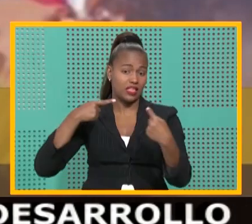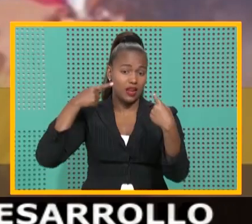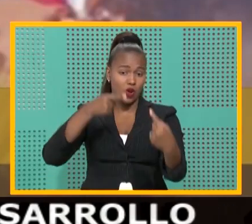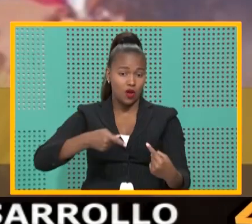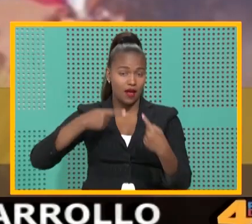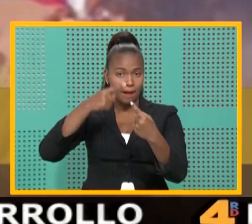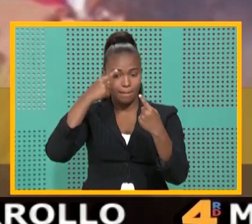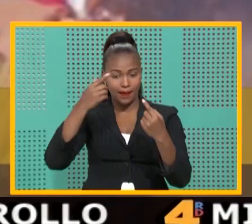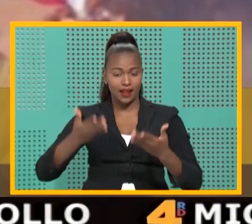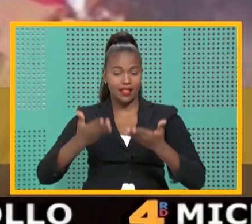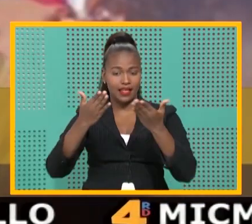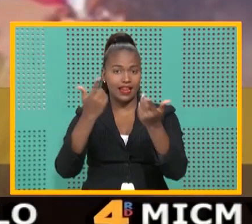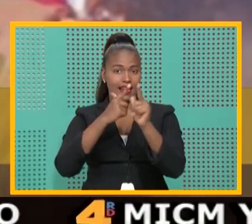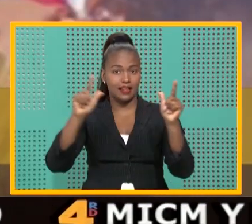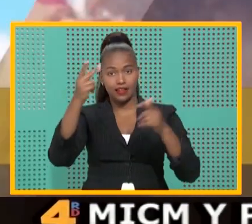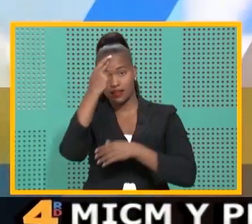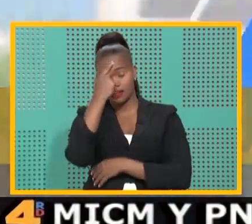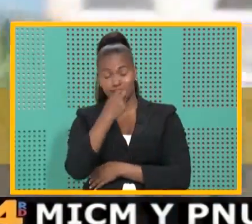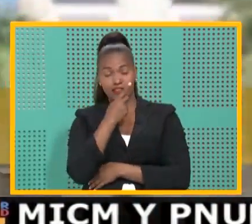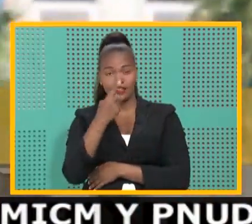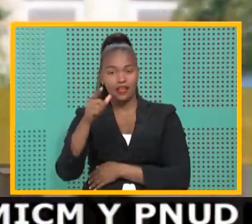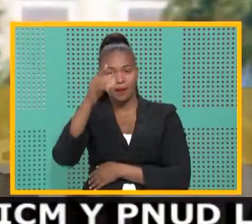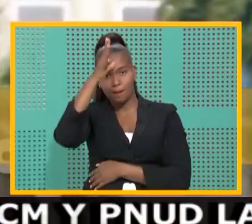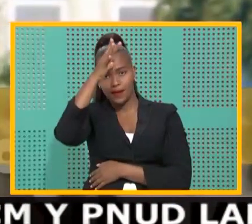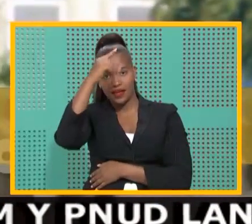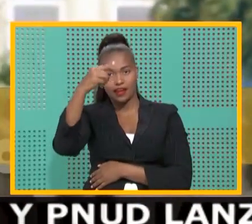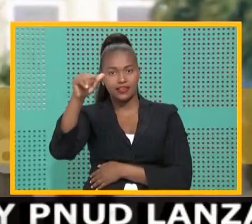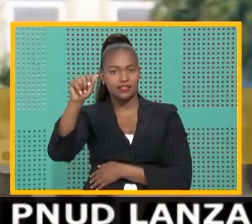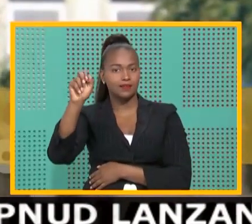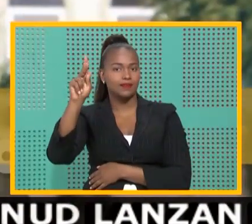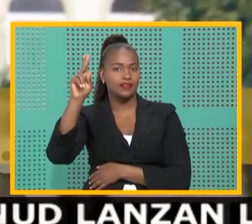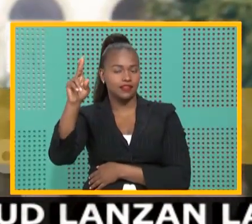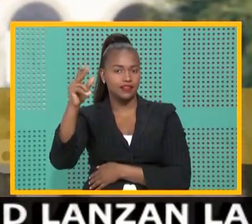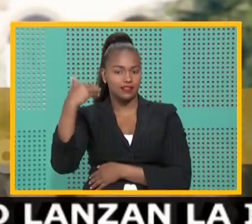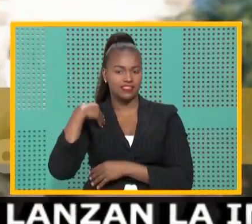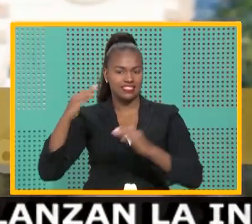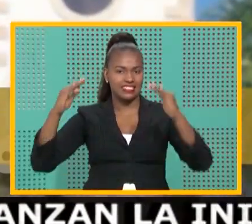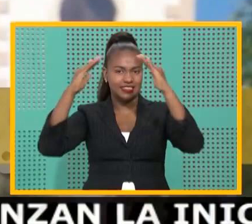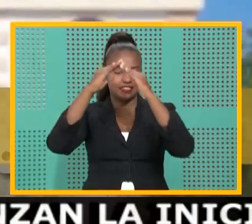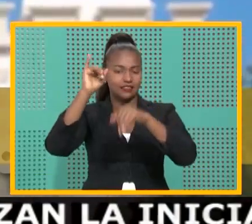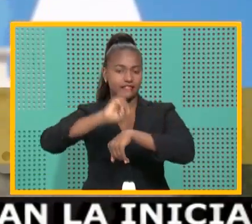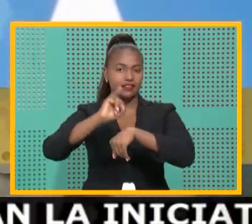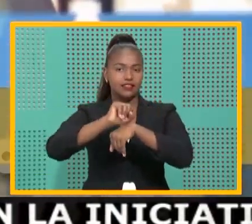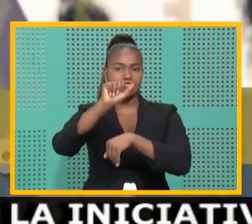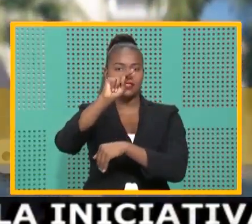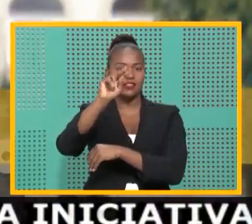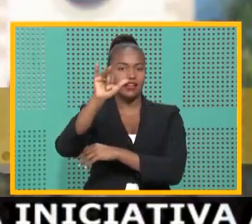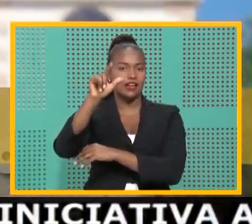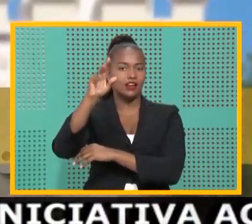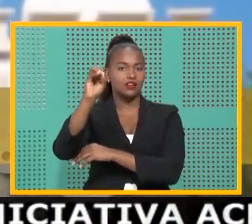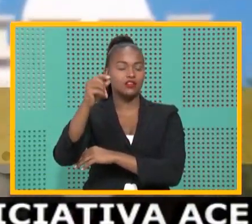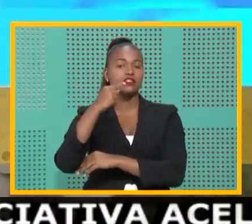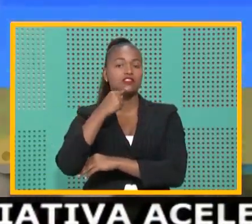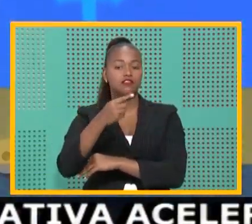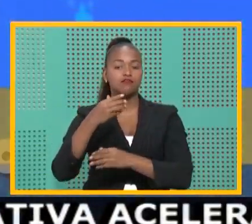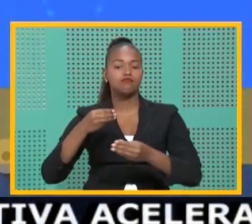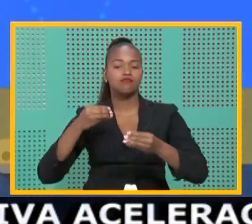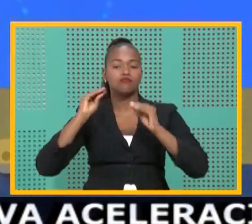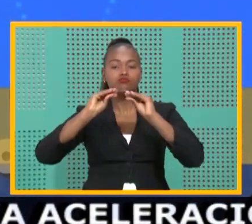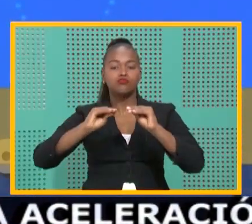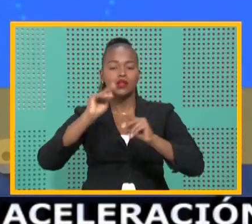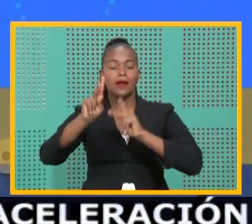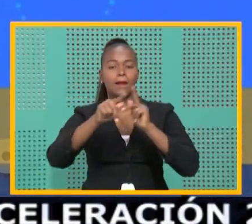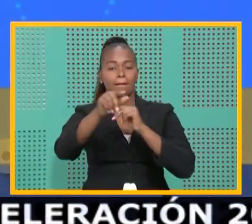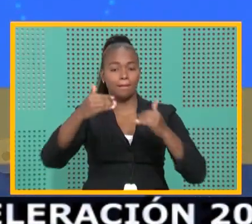crear la república, el padre Gaspar Hernández, párroco de la iglesia de San Carlos, enseñaba filosofía a los jóvenes